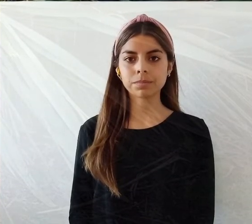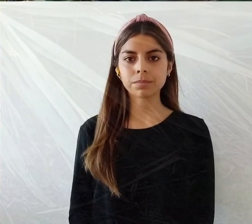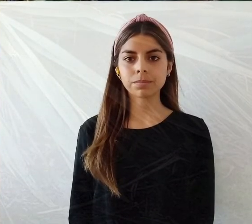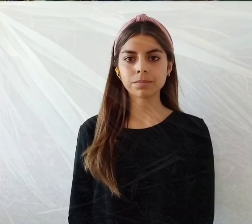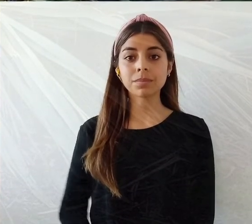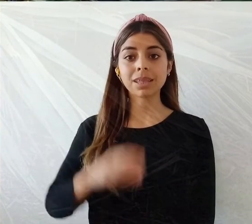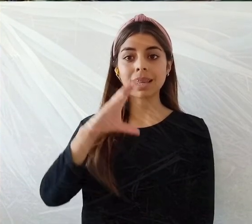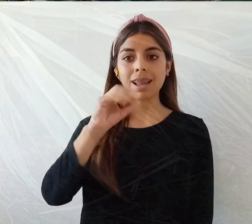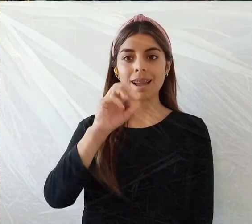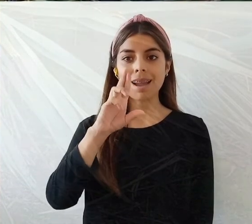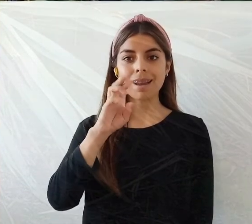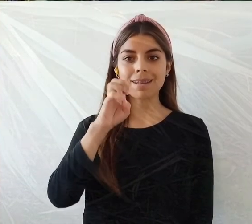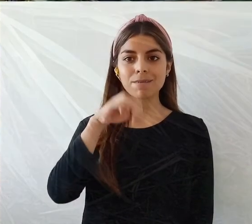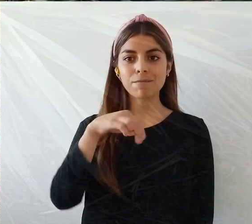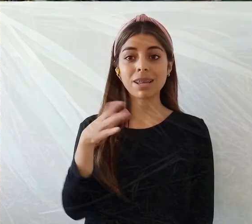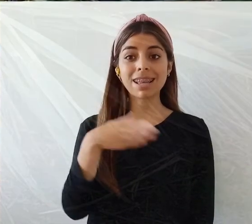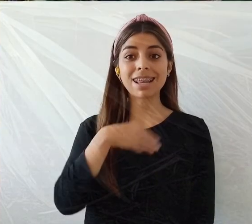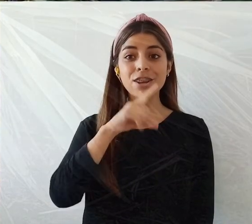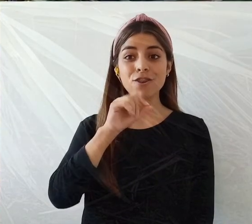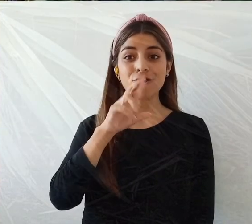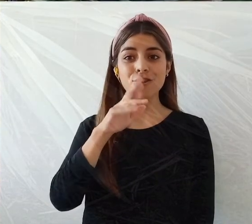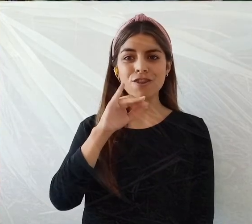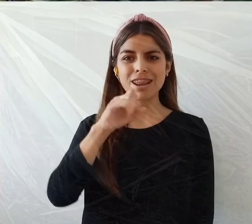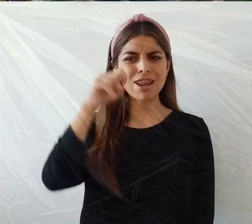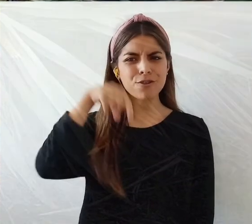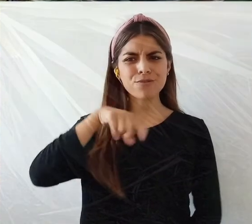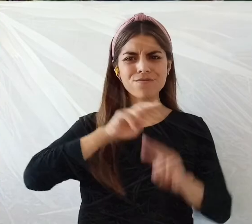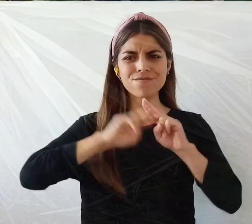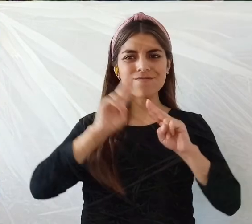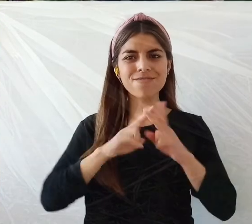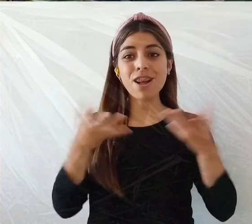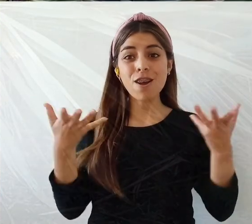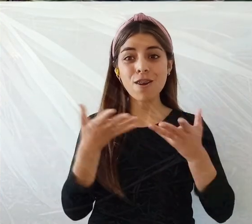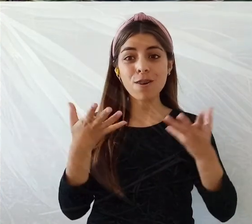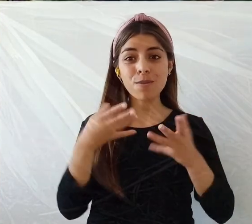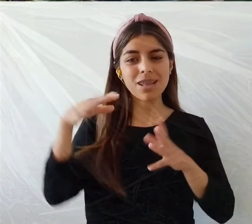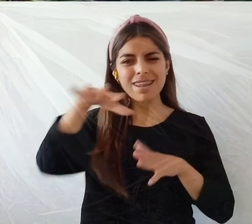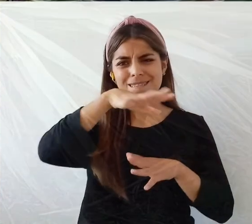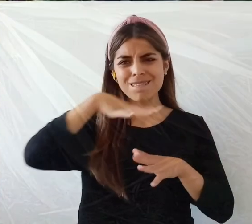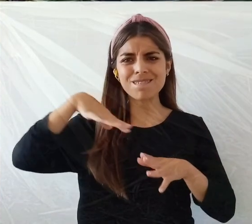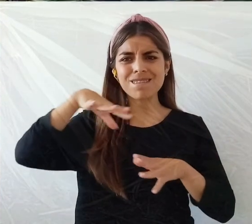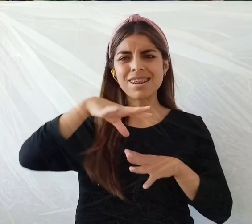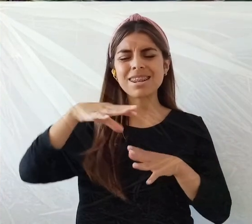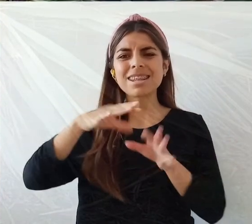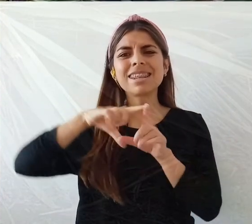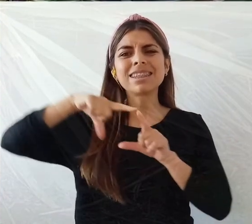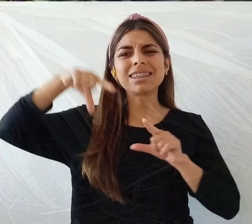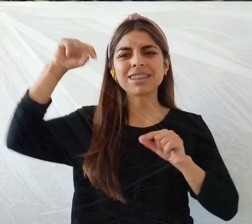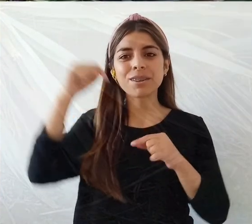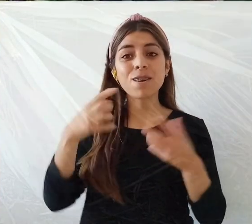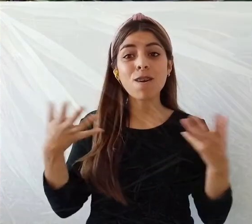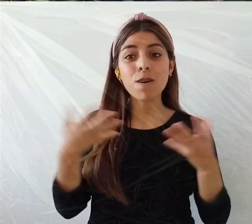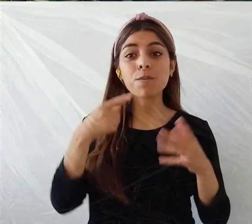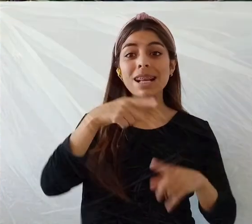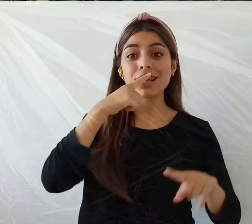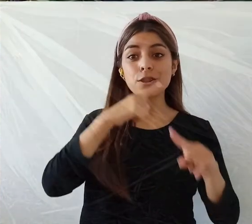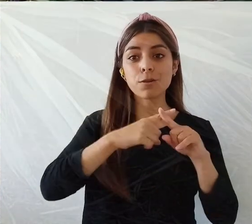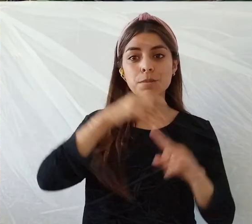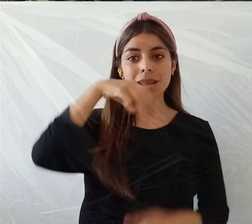Carla, Gloria, ¿qué estás extrayendo hoy día de acá de este sector? Bueno, estoy extrayendo la manila,